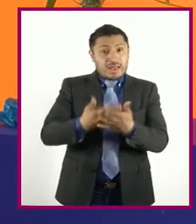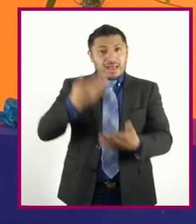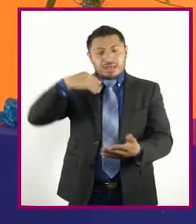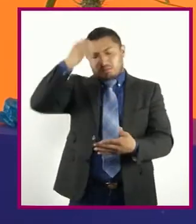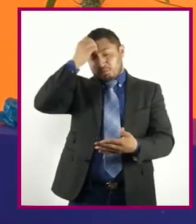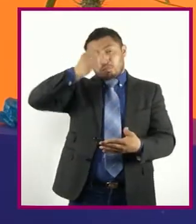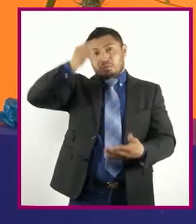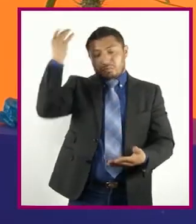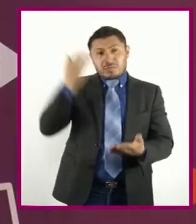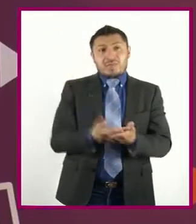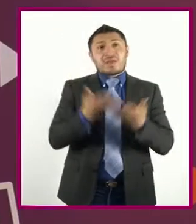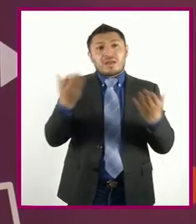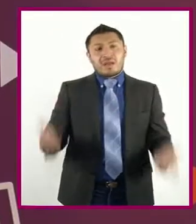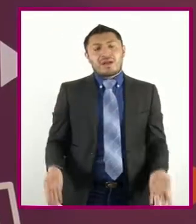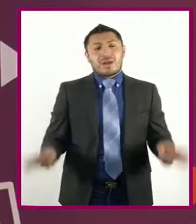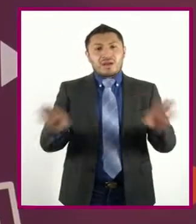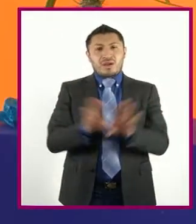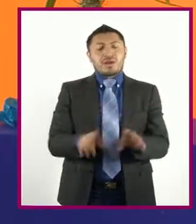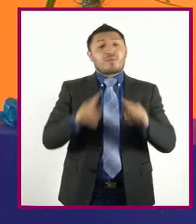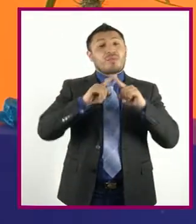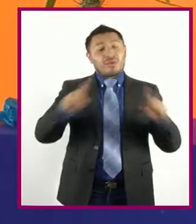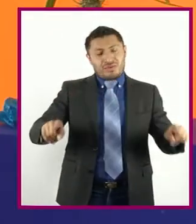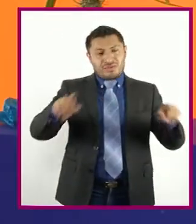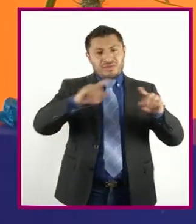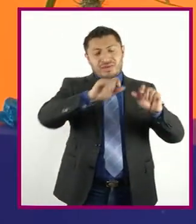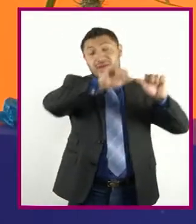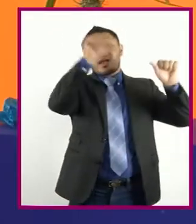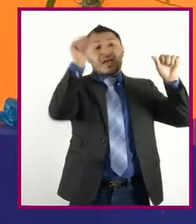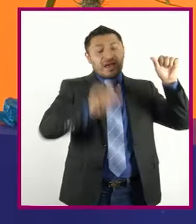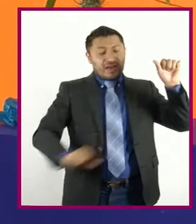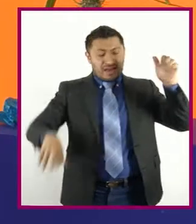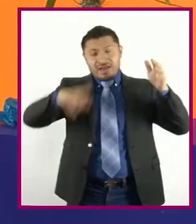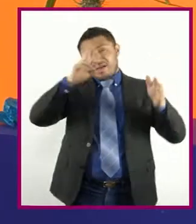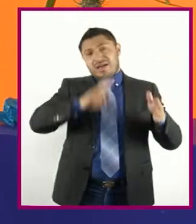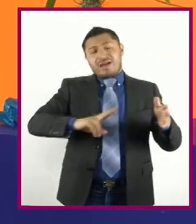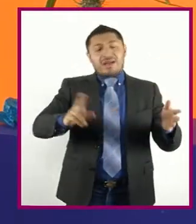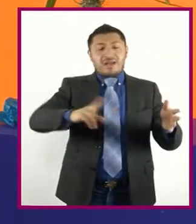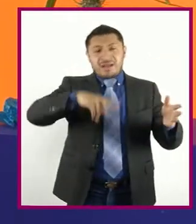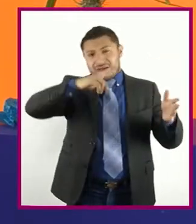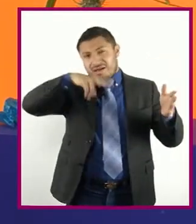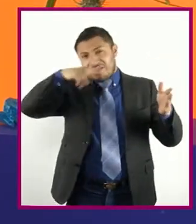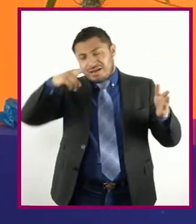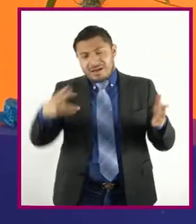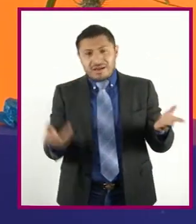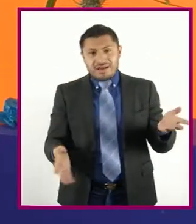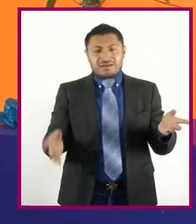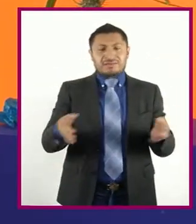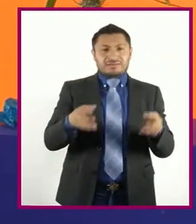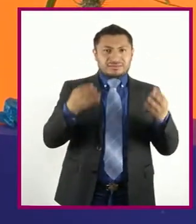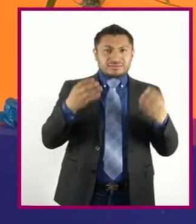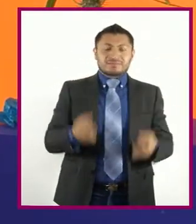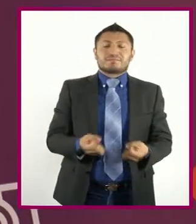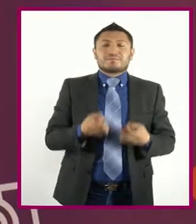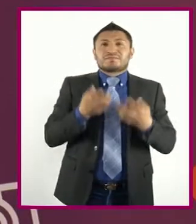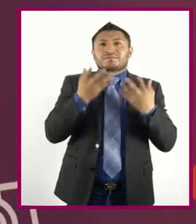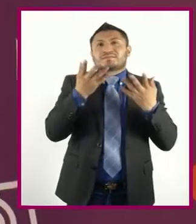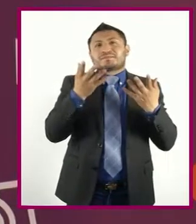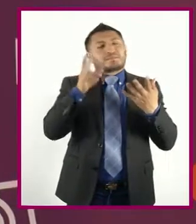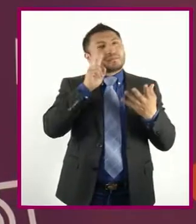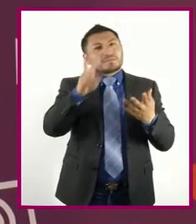Y ahora se ve Como una obra cultural Que inspira E invita A la espectadora A disfrutar Del arte